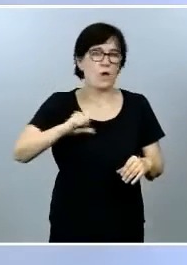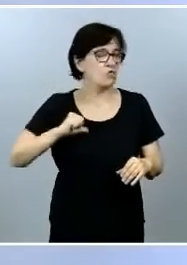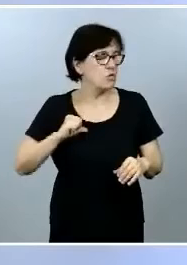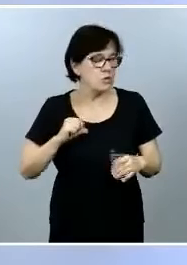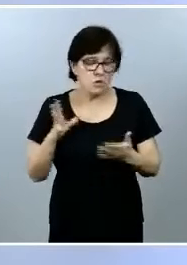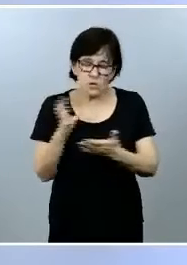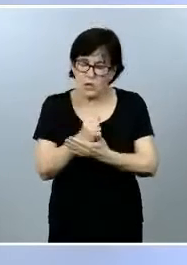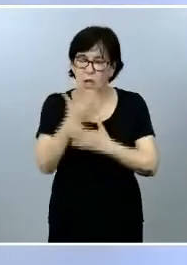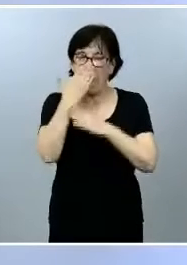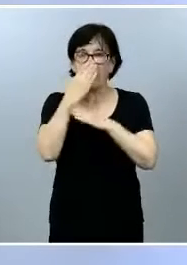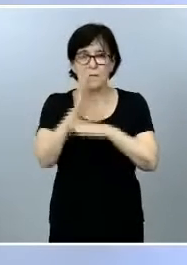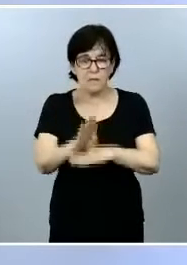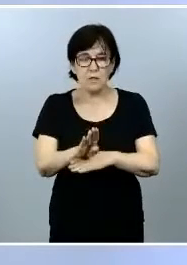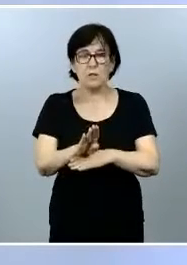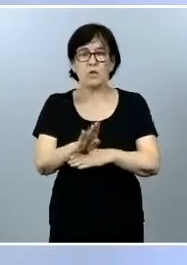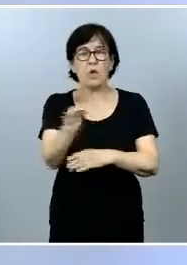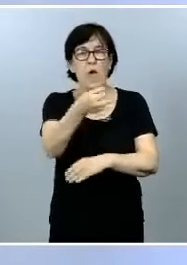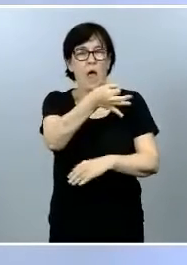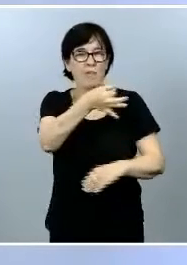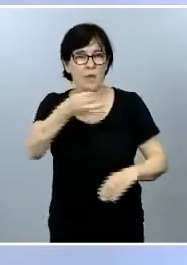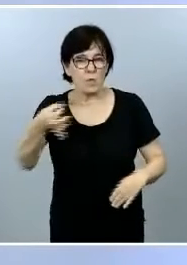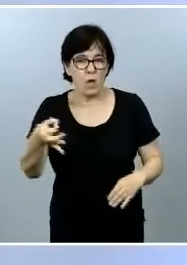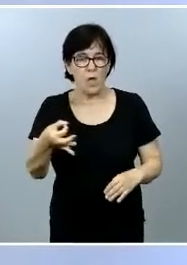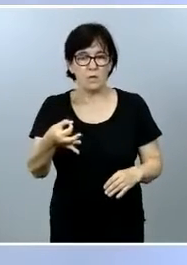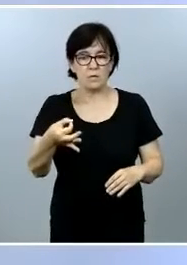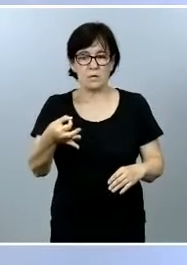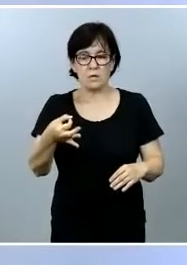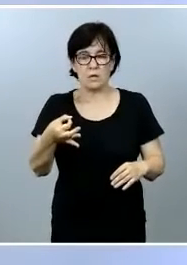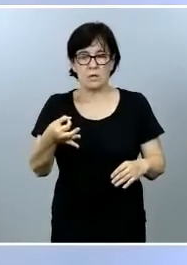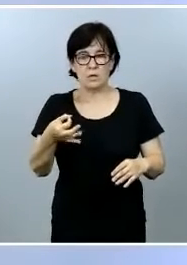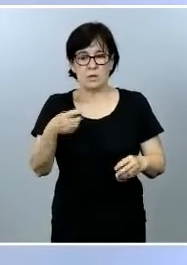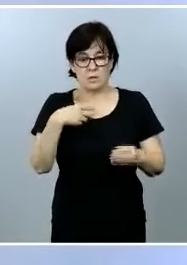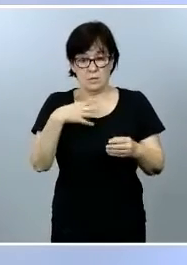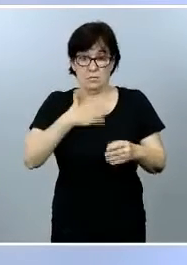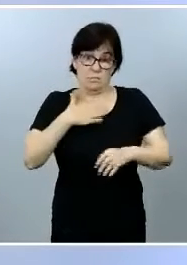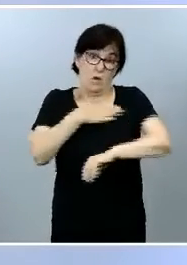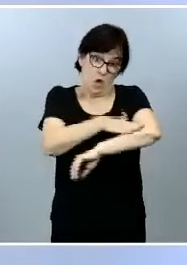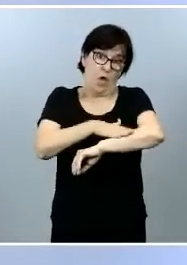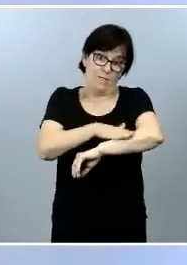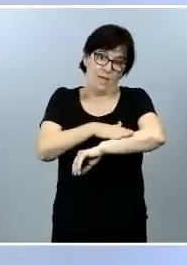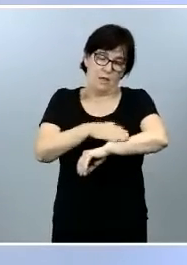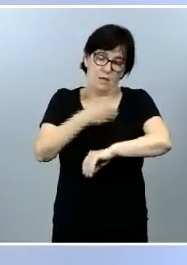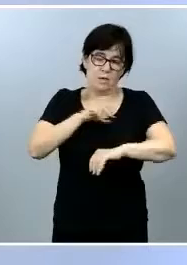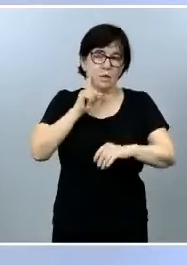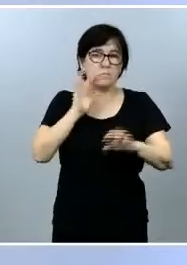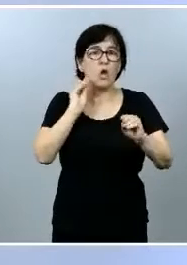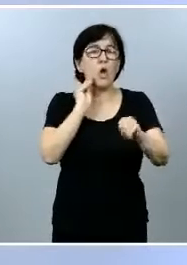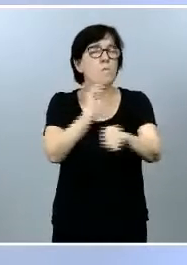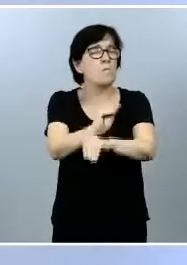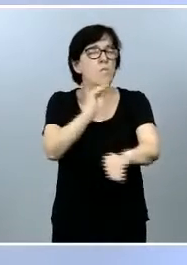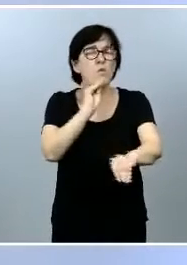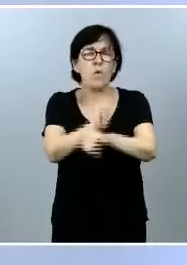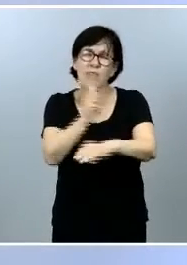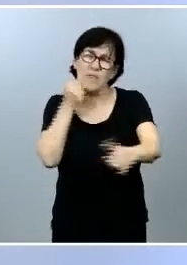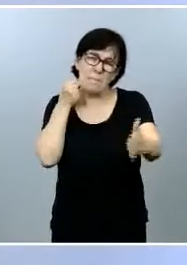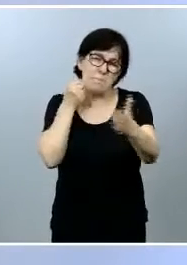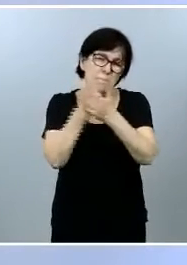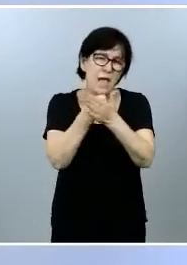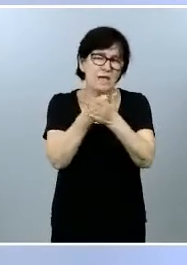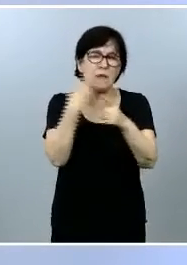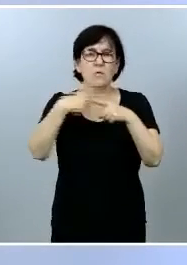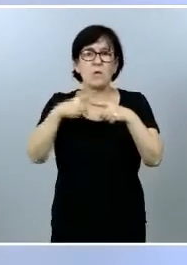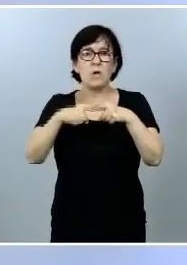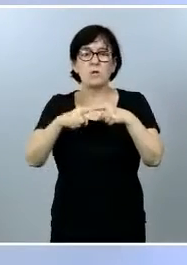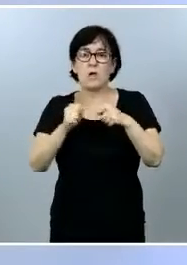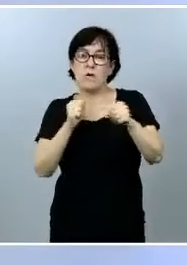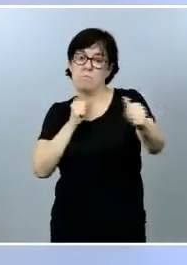que yo creo que es la adecuada que es la que también intentamos tener desde el gobierno de España de máxima prudencia de hacer las cosas bien de no querer llegar el primero